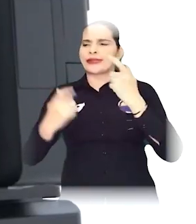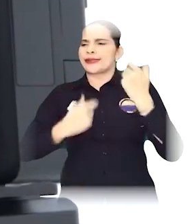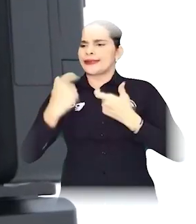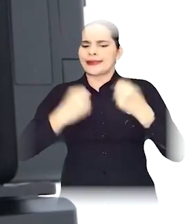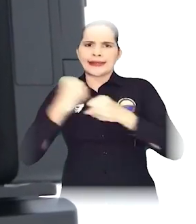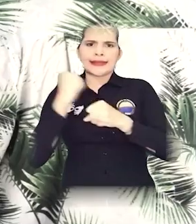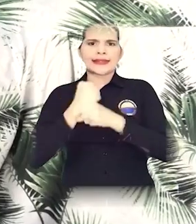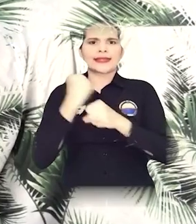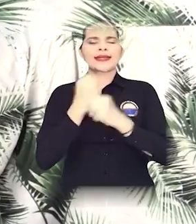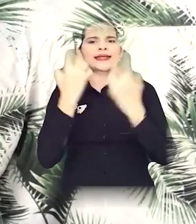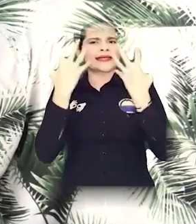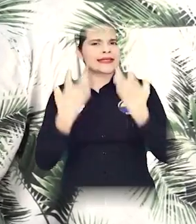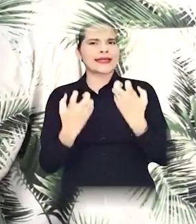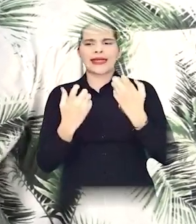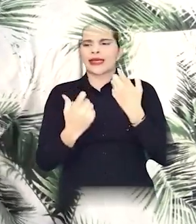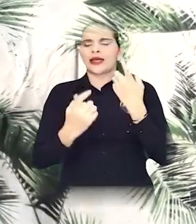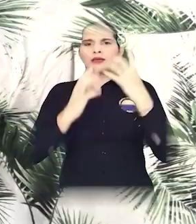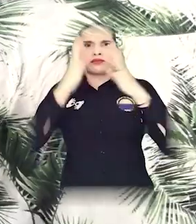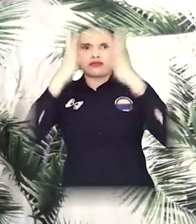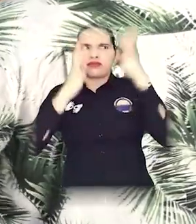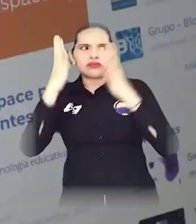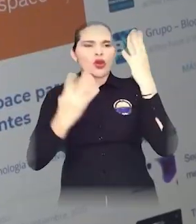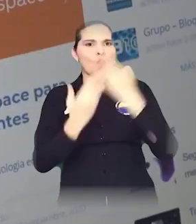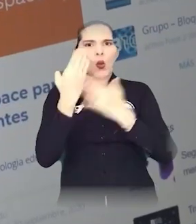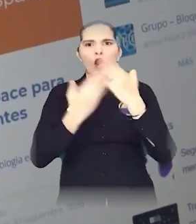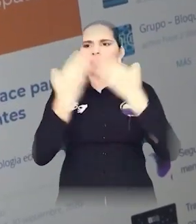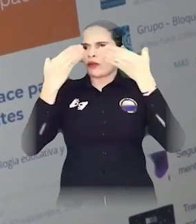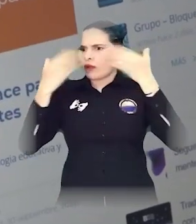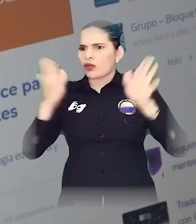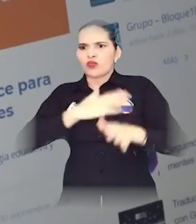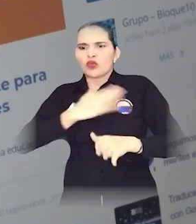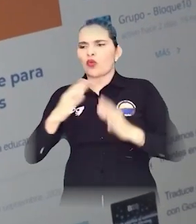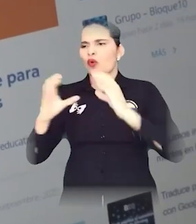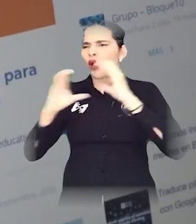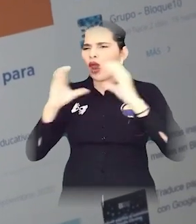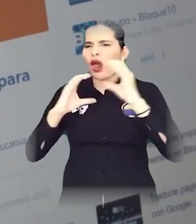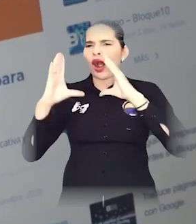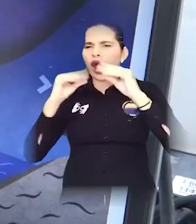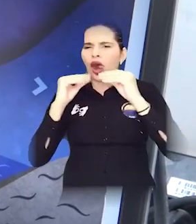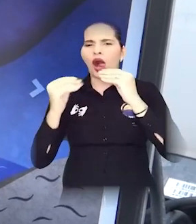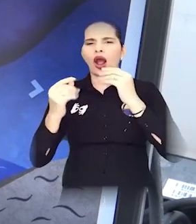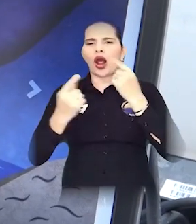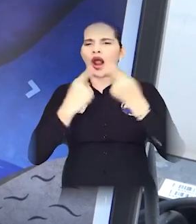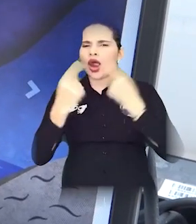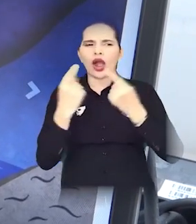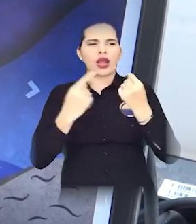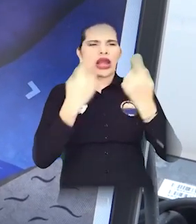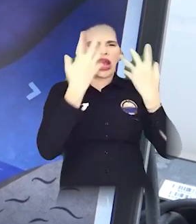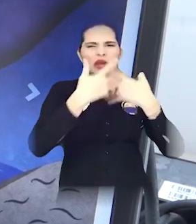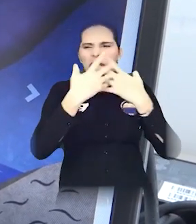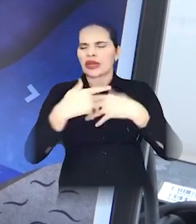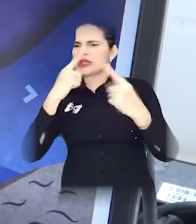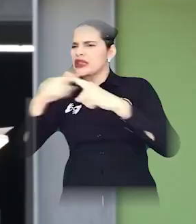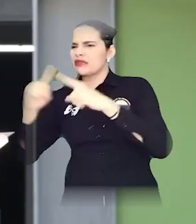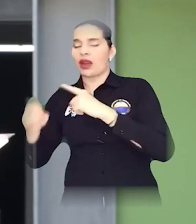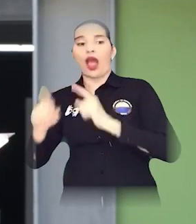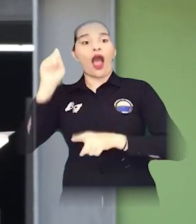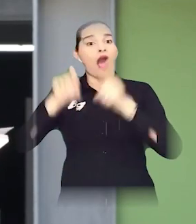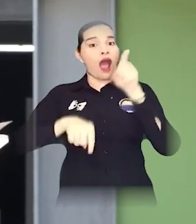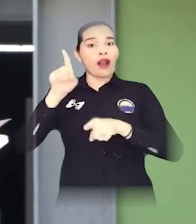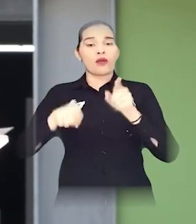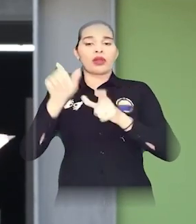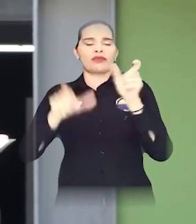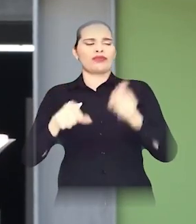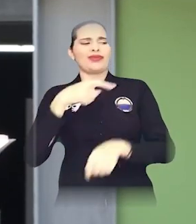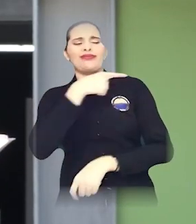Avanzamos sobre una universidad que ha trabajado en crear una cultura procliva de la innovación, abierta al diálogo con todas las comunidades y con todos los sectores.